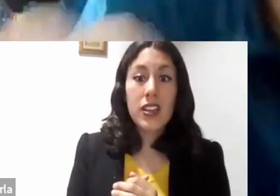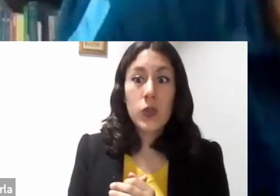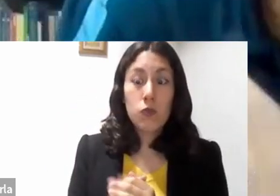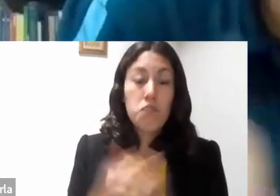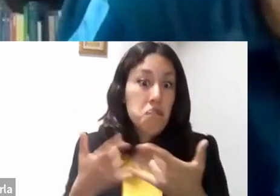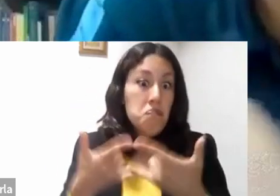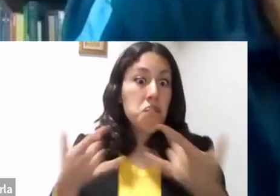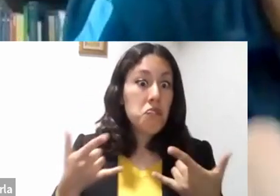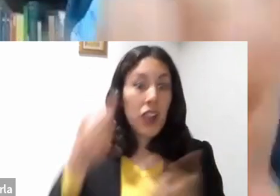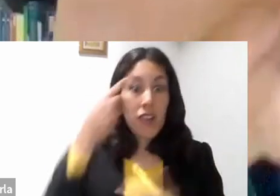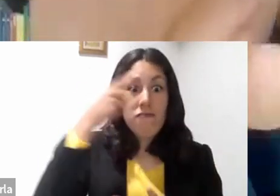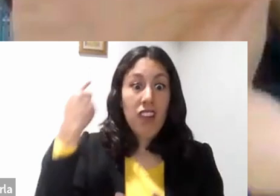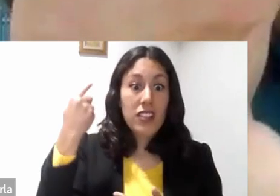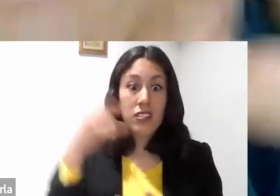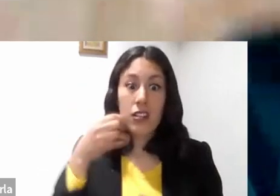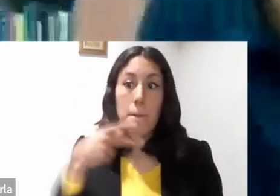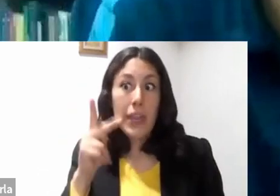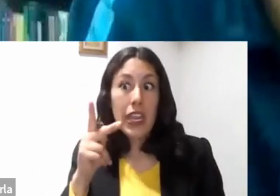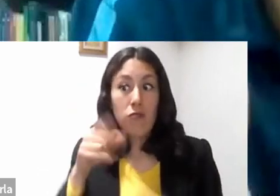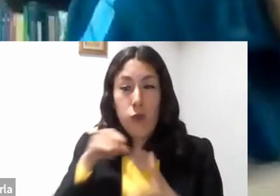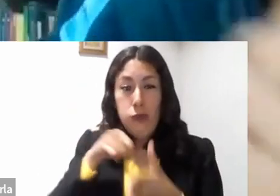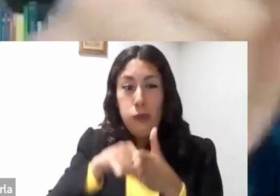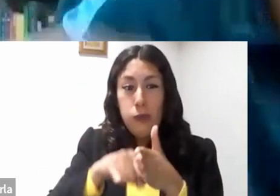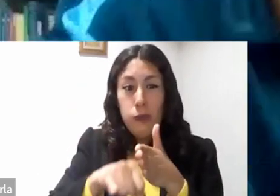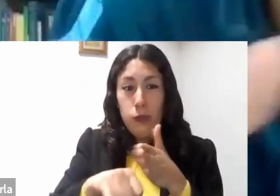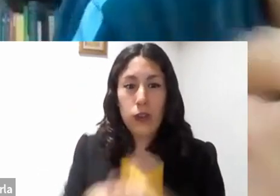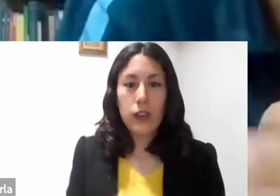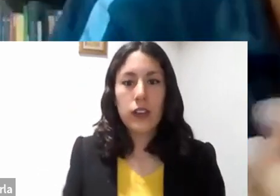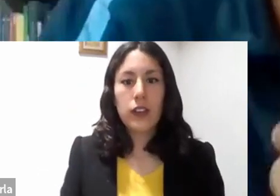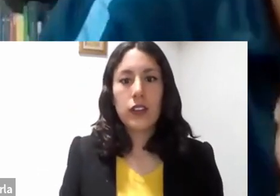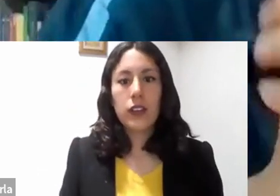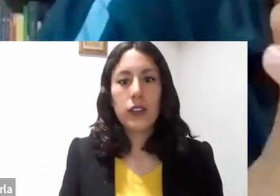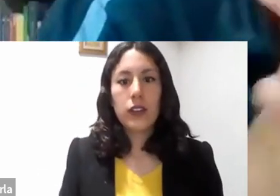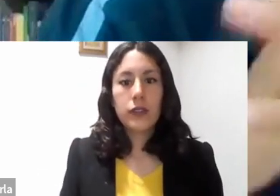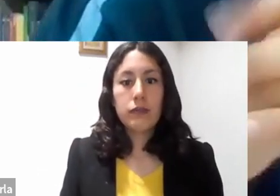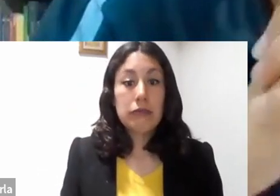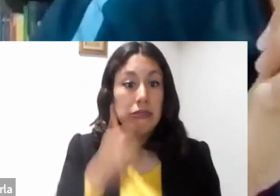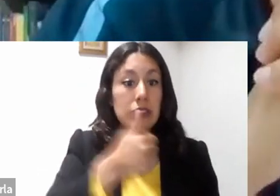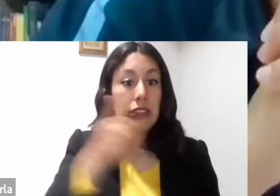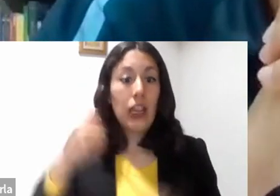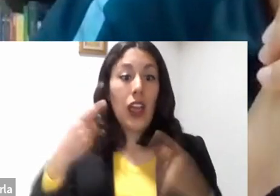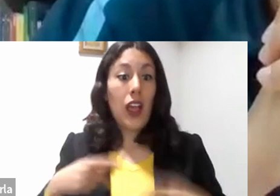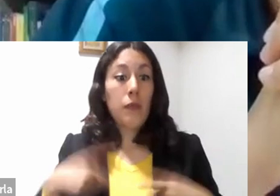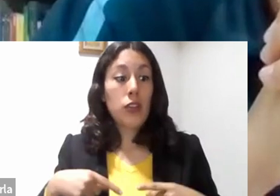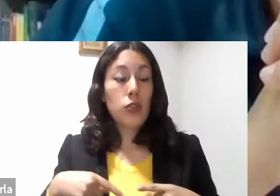y de cada uno de los personajes que logra capturar Rembrandt, ¿verdad? en esa pintura.